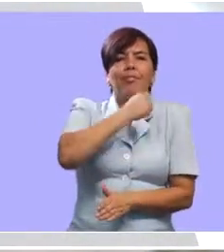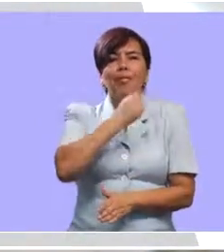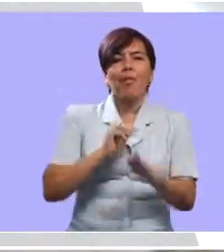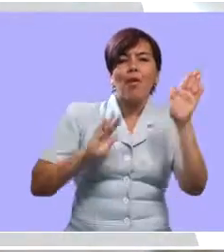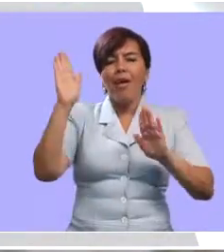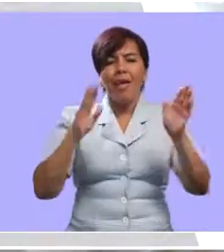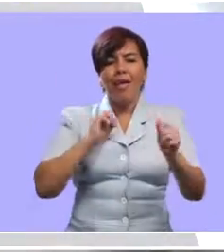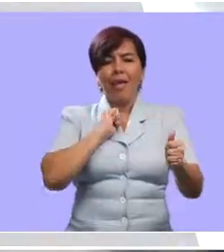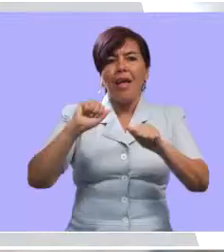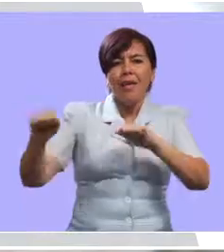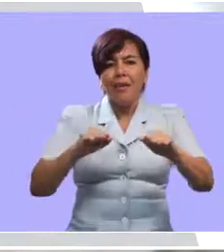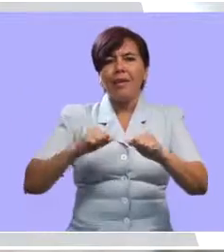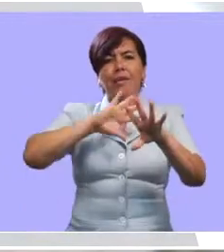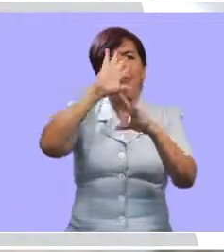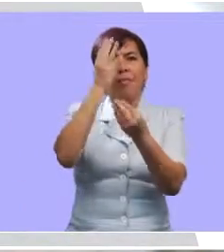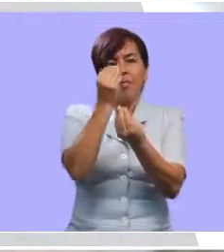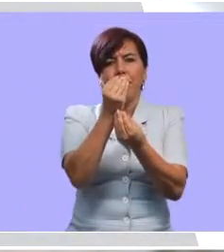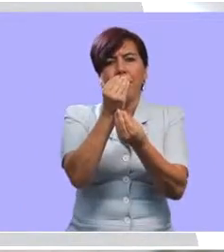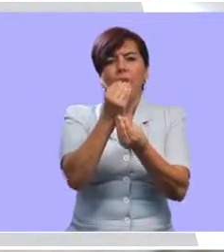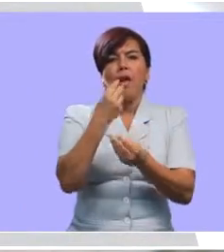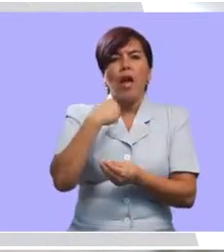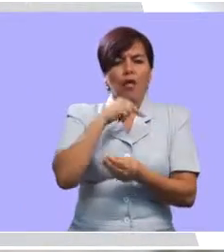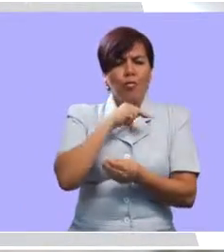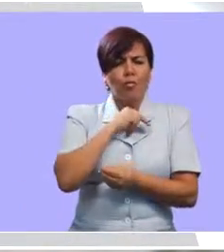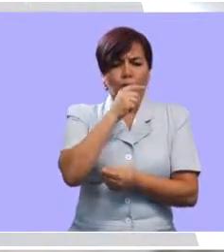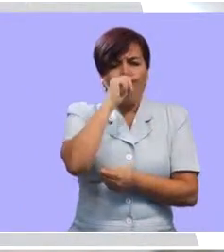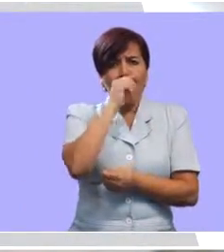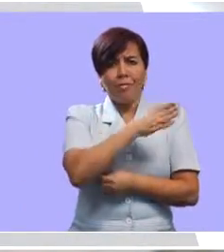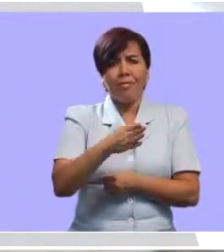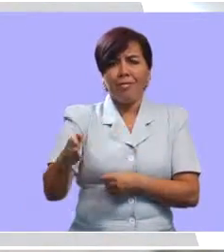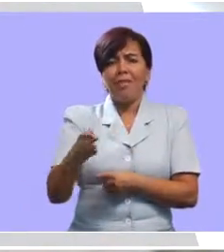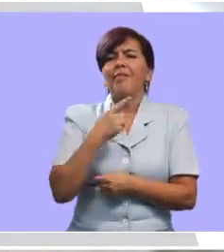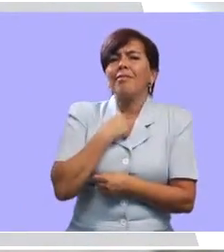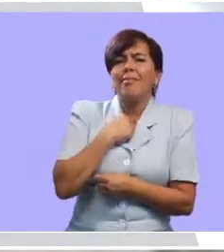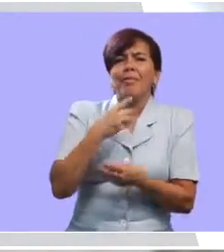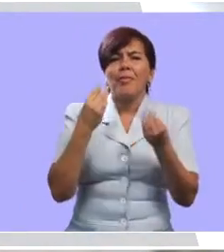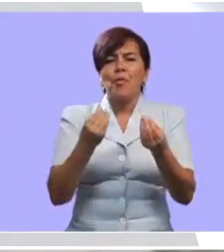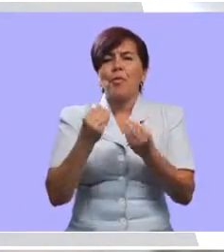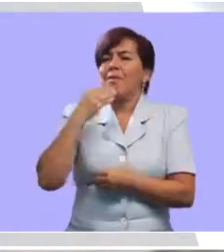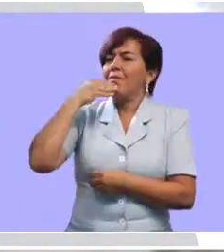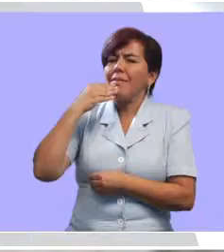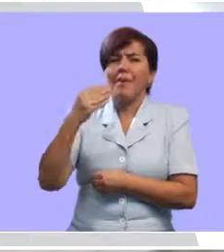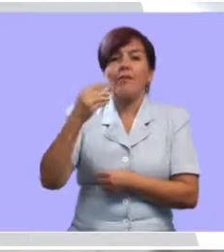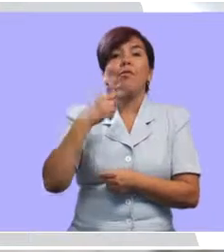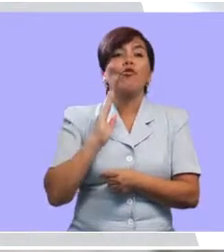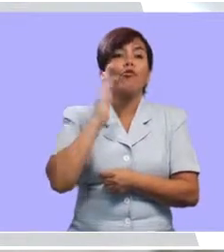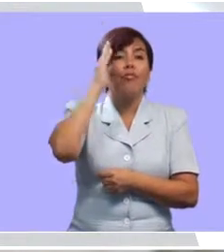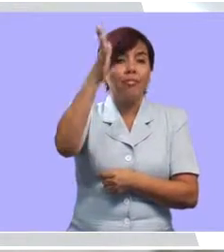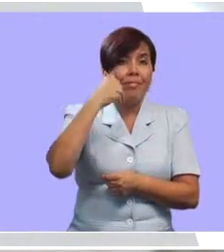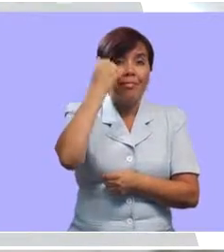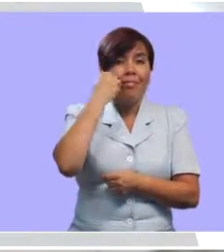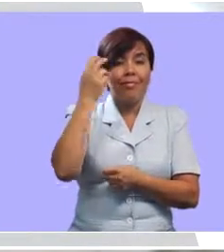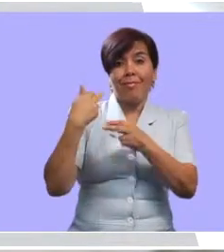gusten y participar en actividades artísticas que es lo que a nuestros niños les va a facilitar un rendimiento muy bueno más